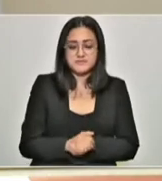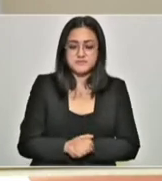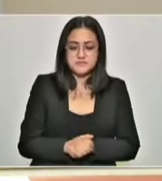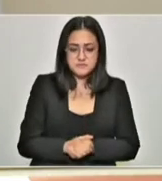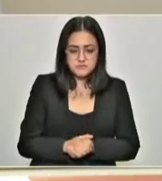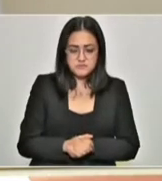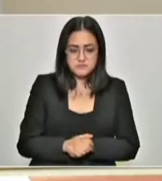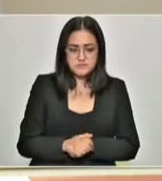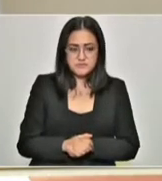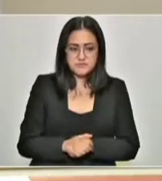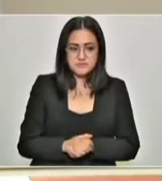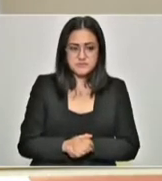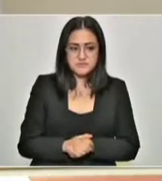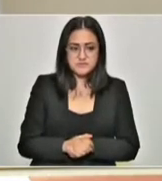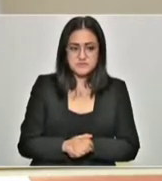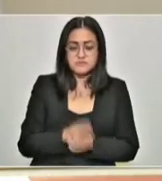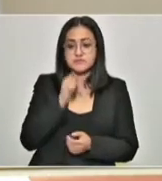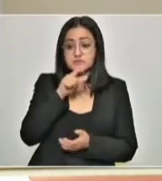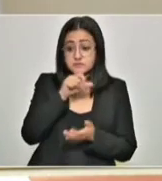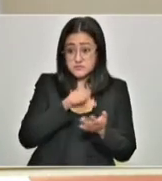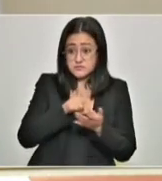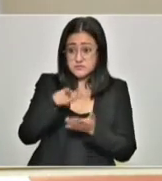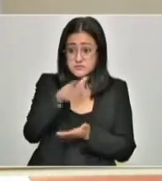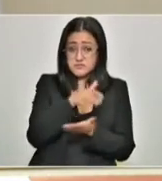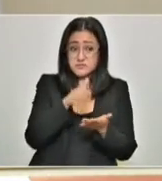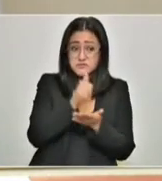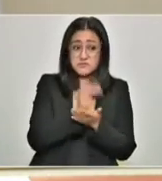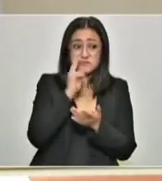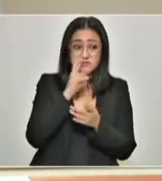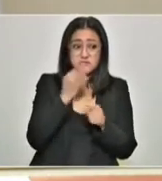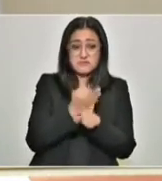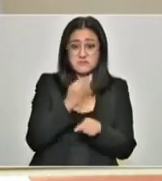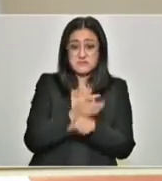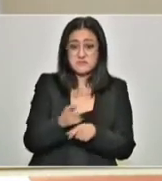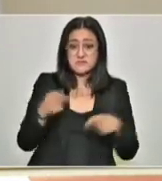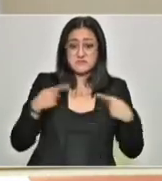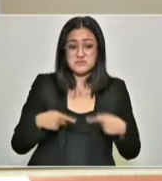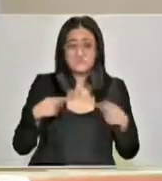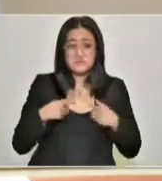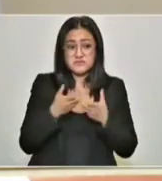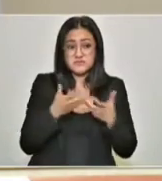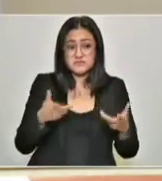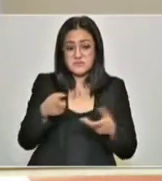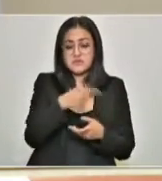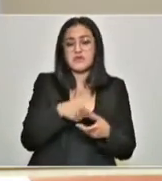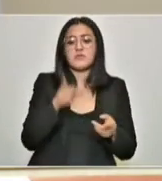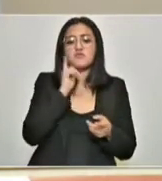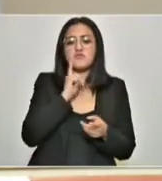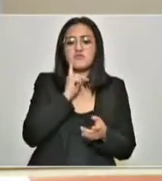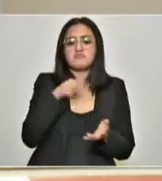Pues no ven el centro de la ciudad lleno de esta actividad de sexoservidoras.